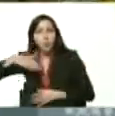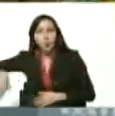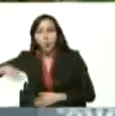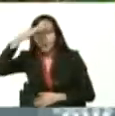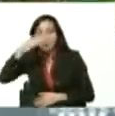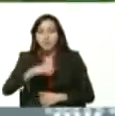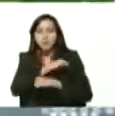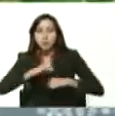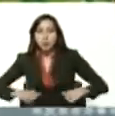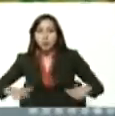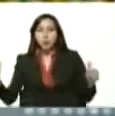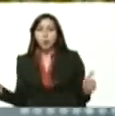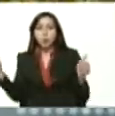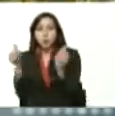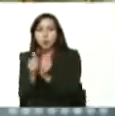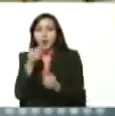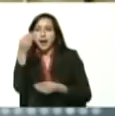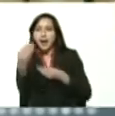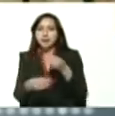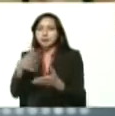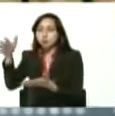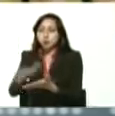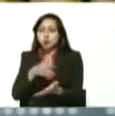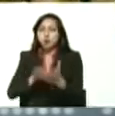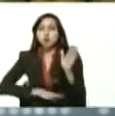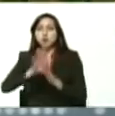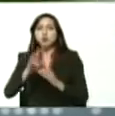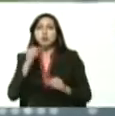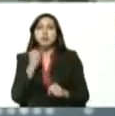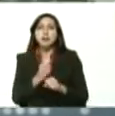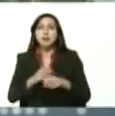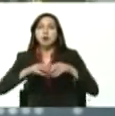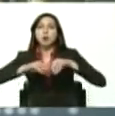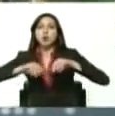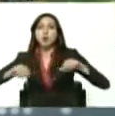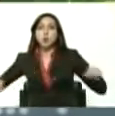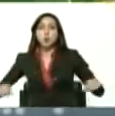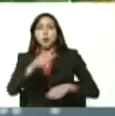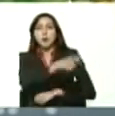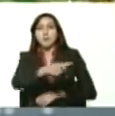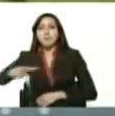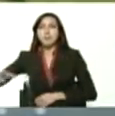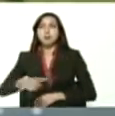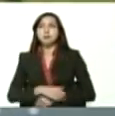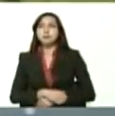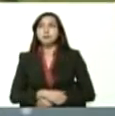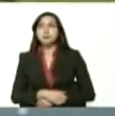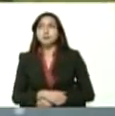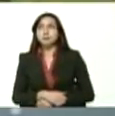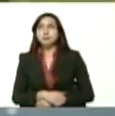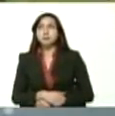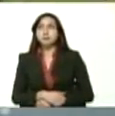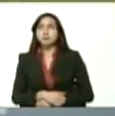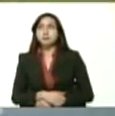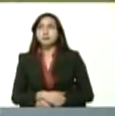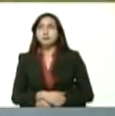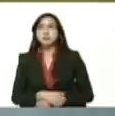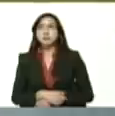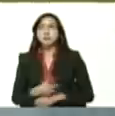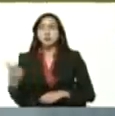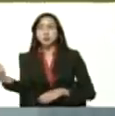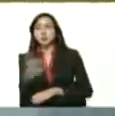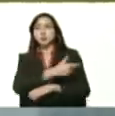produciendo con los campesinos con las campesinas con los productores Yelitzel avanzadora